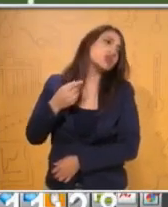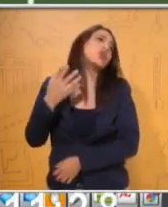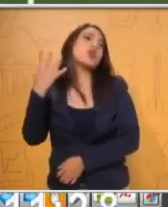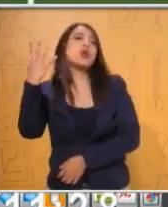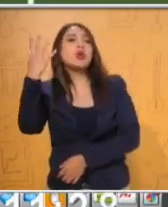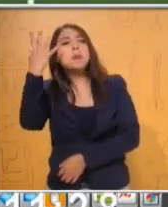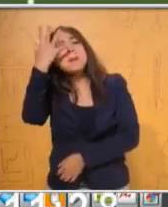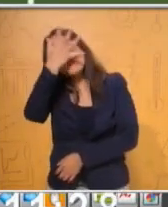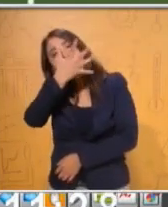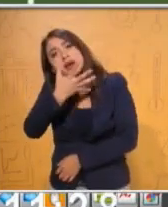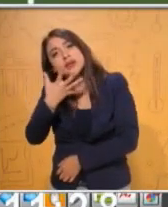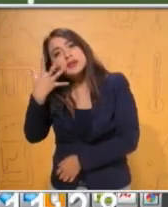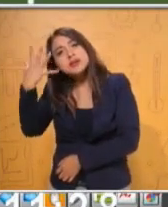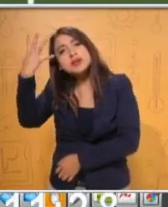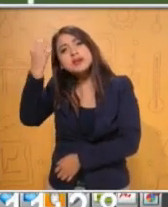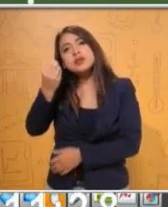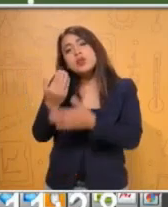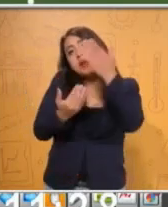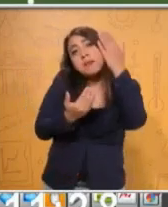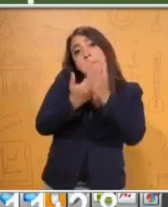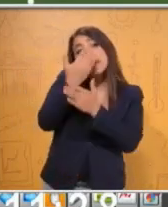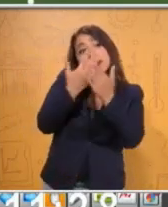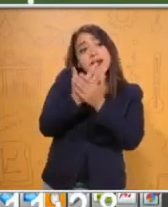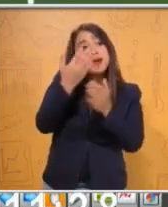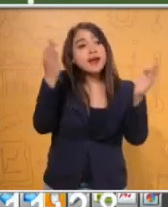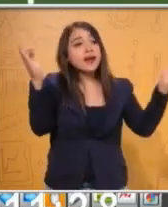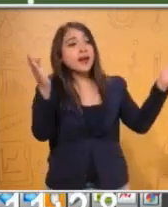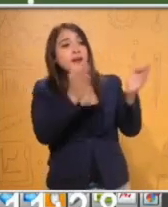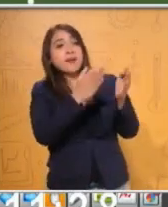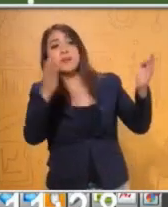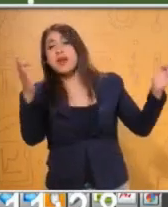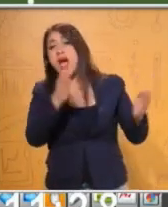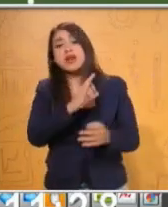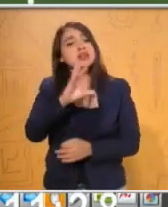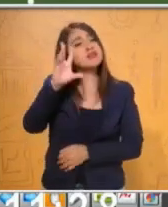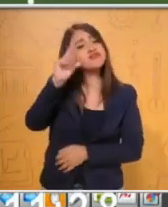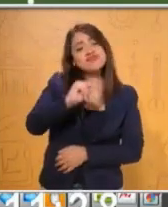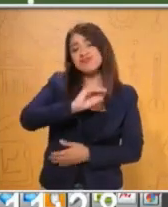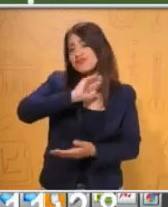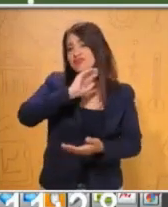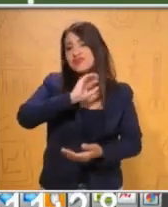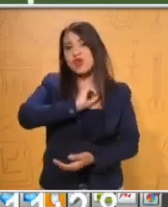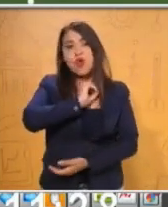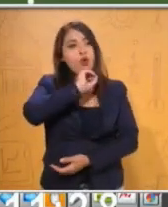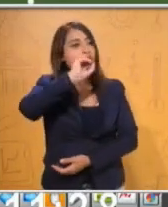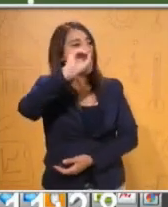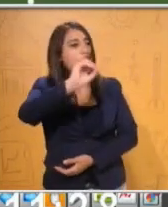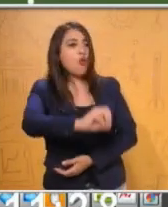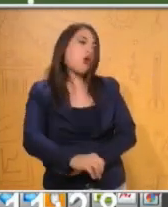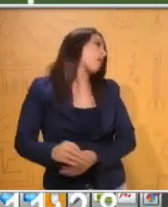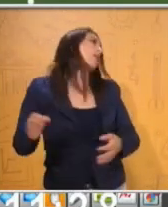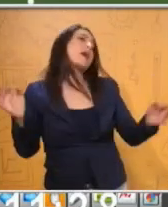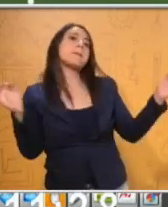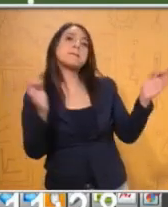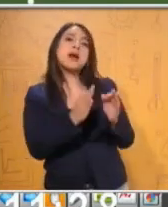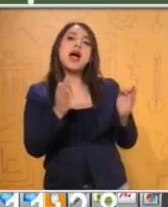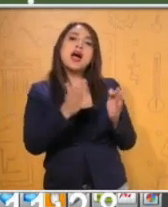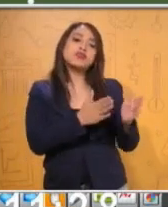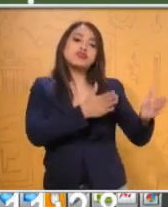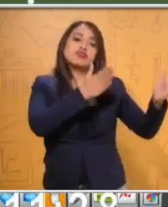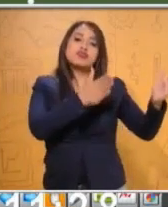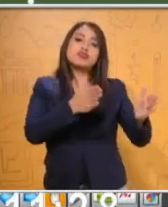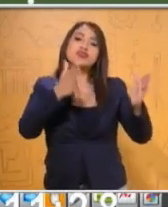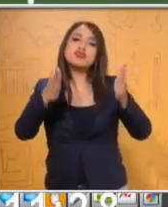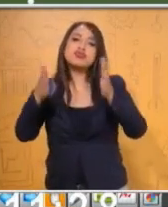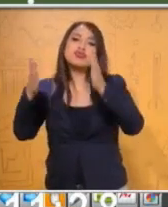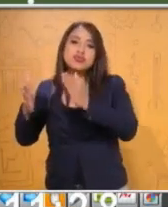miró por la ventana mientras se vestía. Ya no odiaba el invierno, pues sabía que el invierno era simplemente la primavera